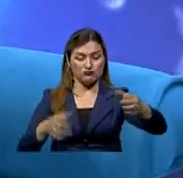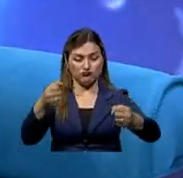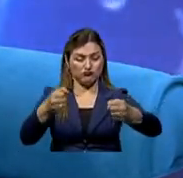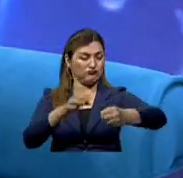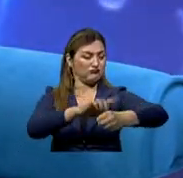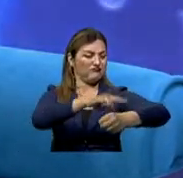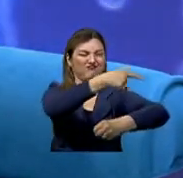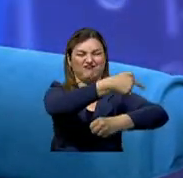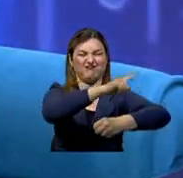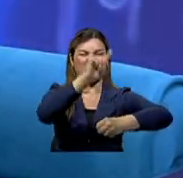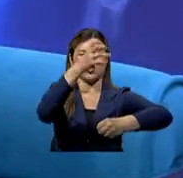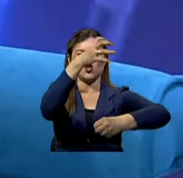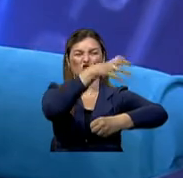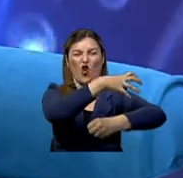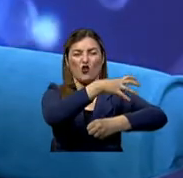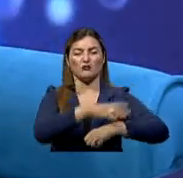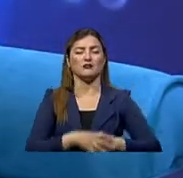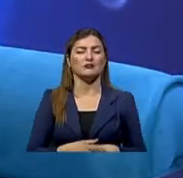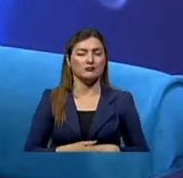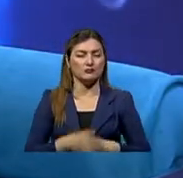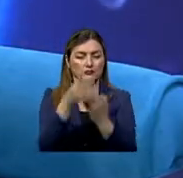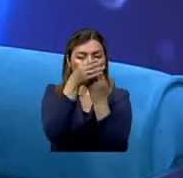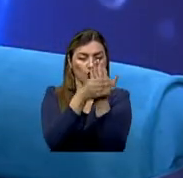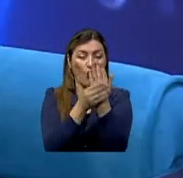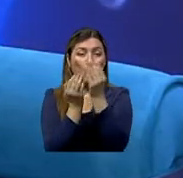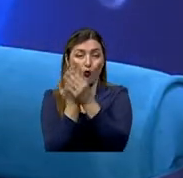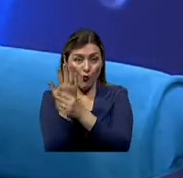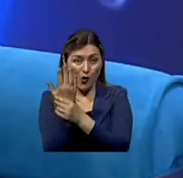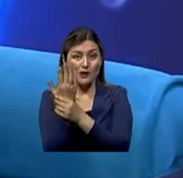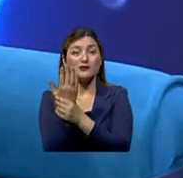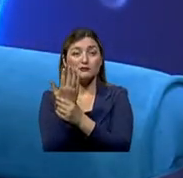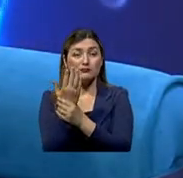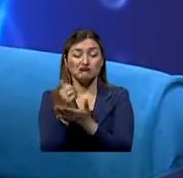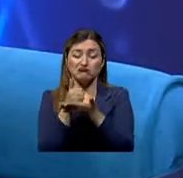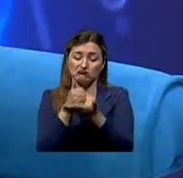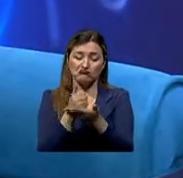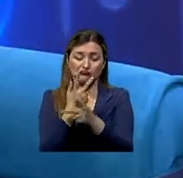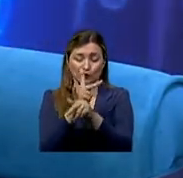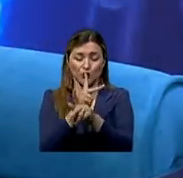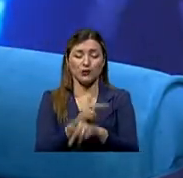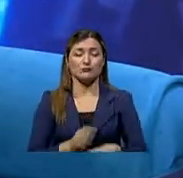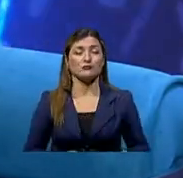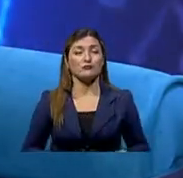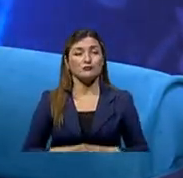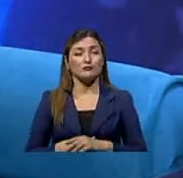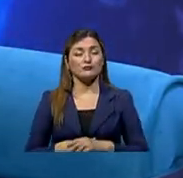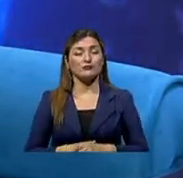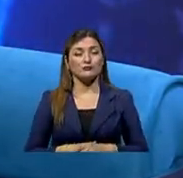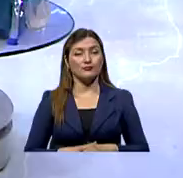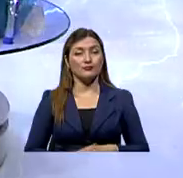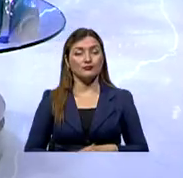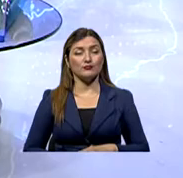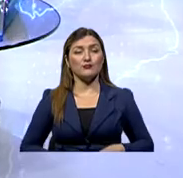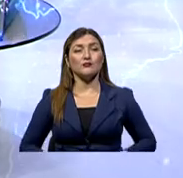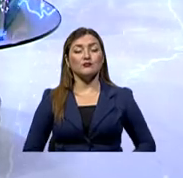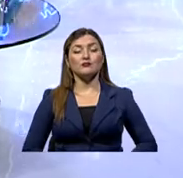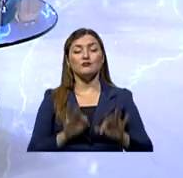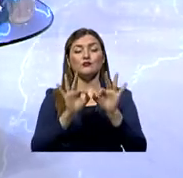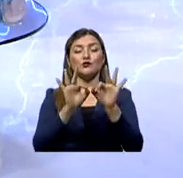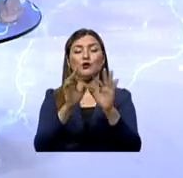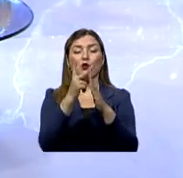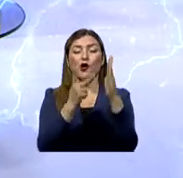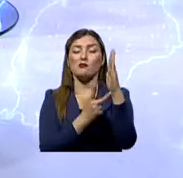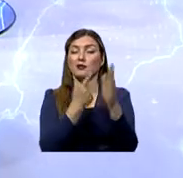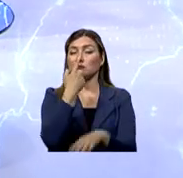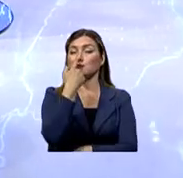que se expone más. Entonces, el guante es una medida que adiciona una protección a lo que es el protector solar. Excelente. Qué programa tan